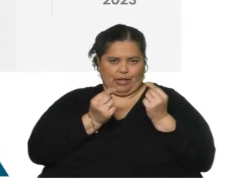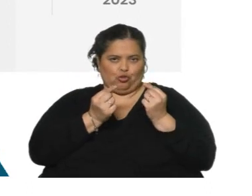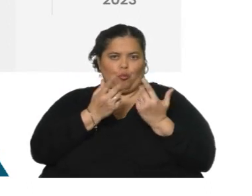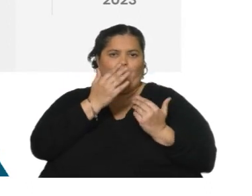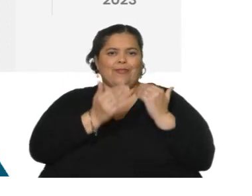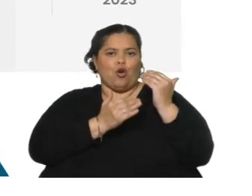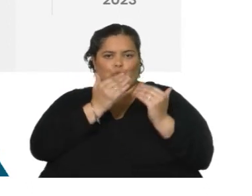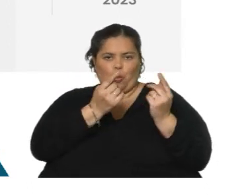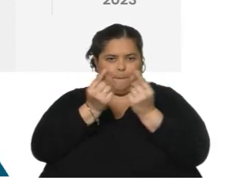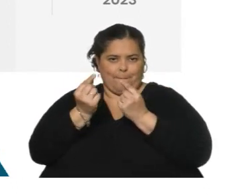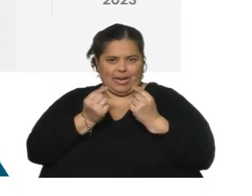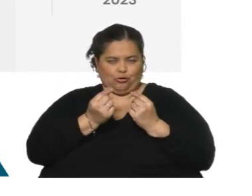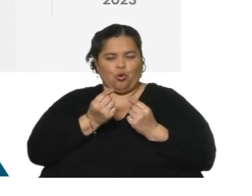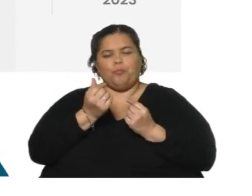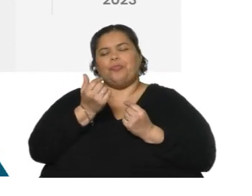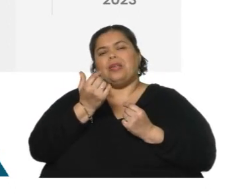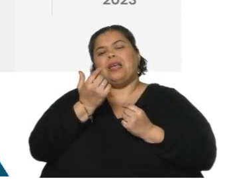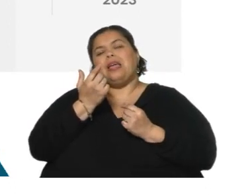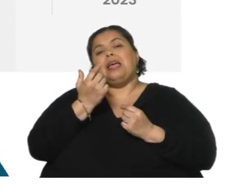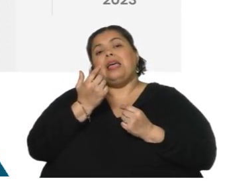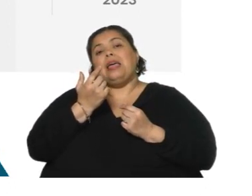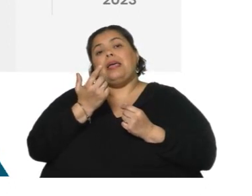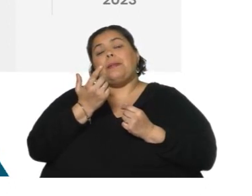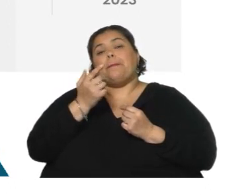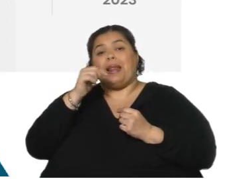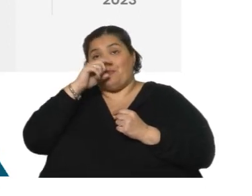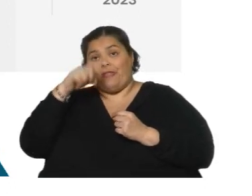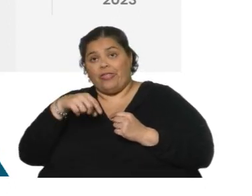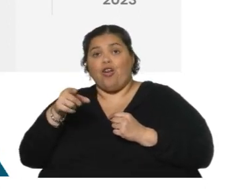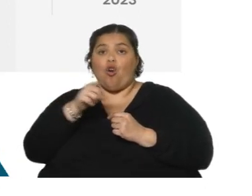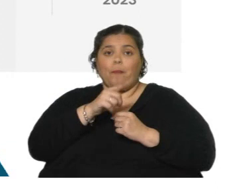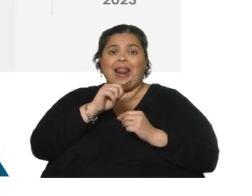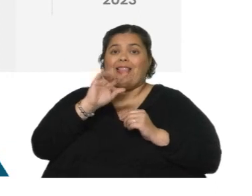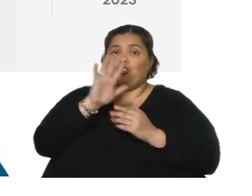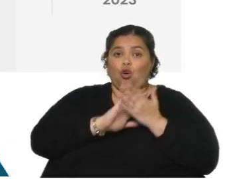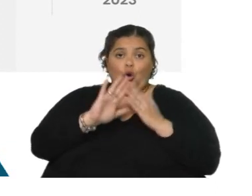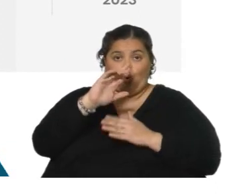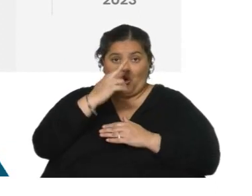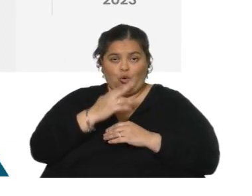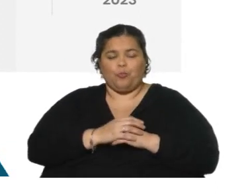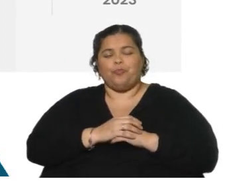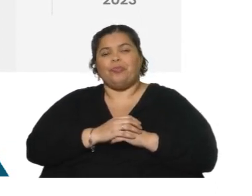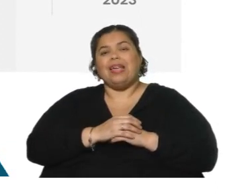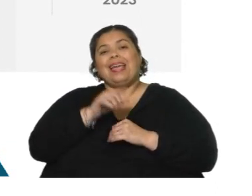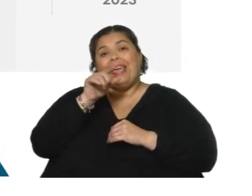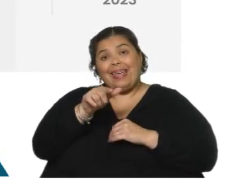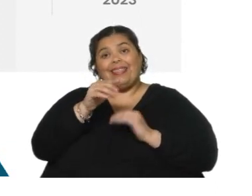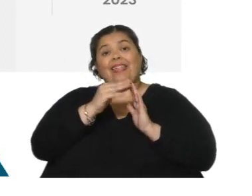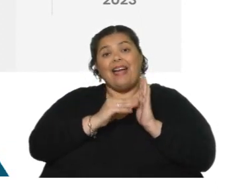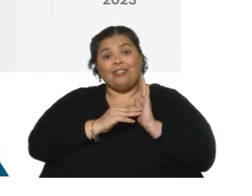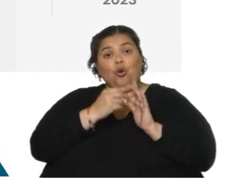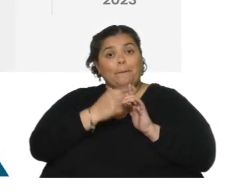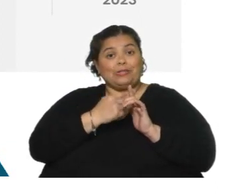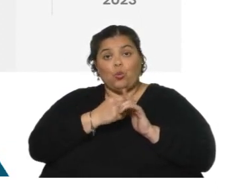decíamos, por un lado y para el promedio del país que son un poquito más bajos, pero con un comportamiento similar. Este no es el dato mensual,